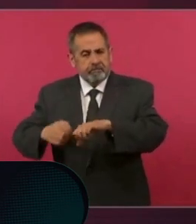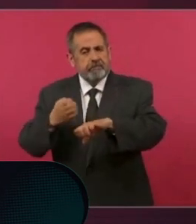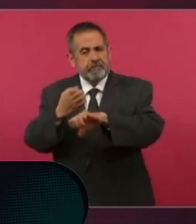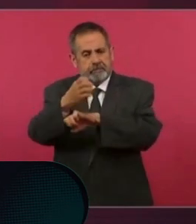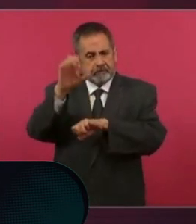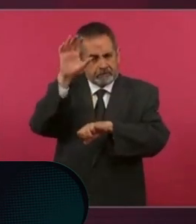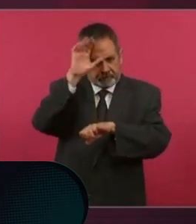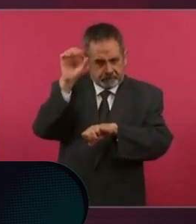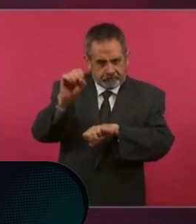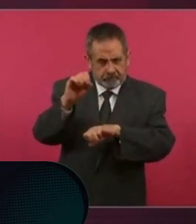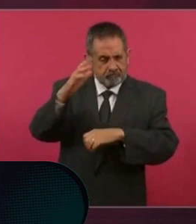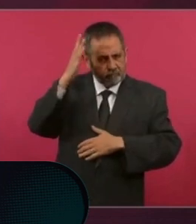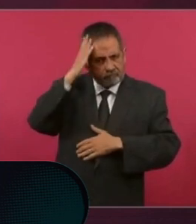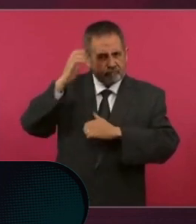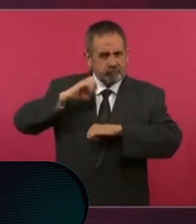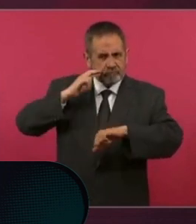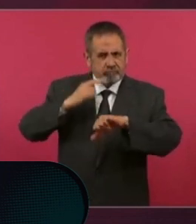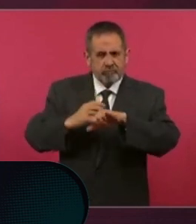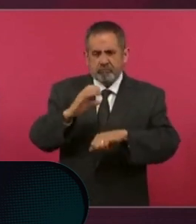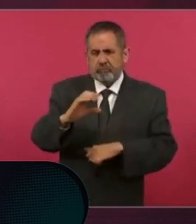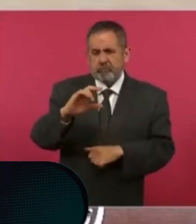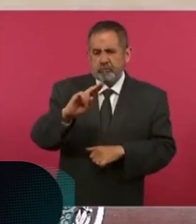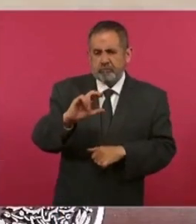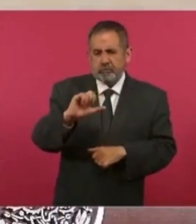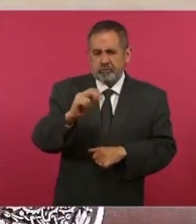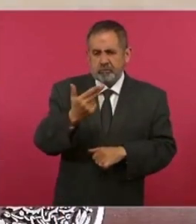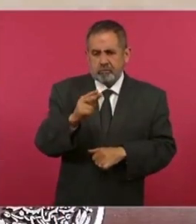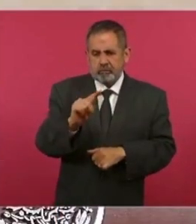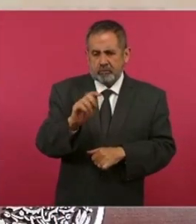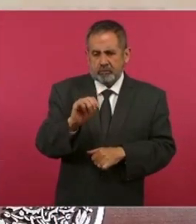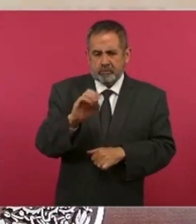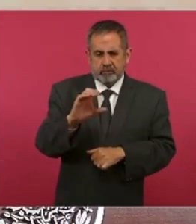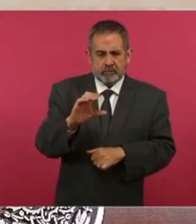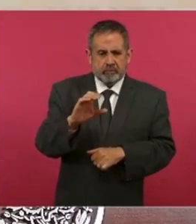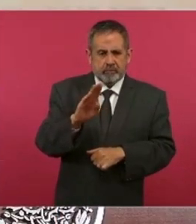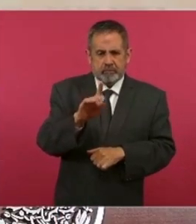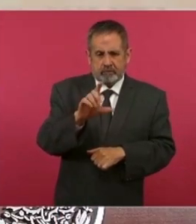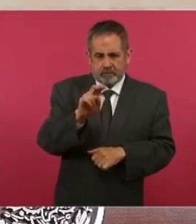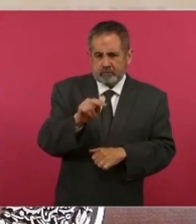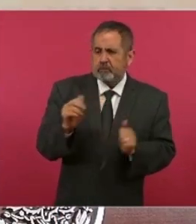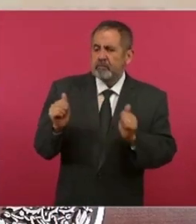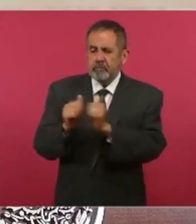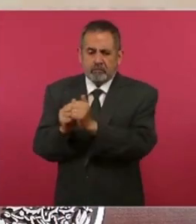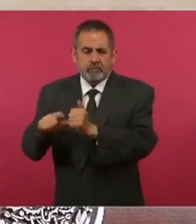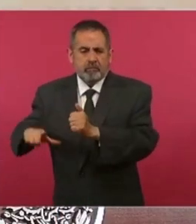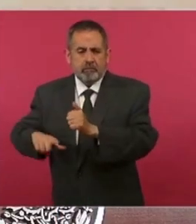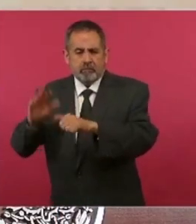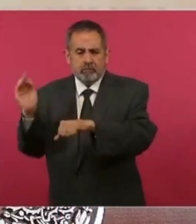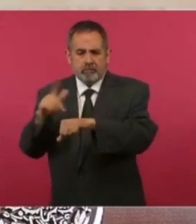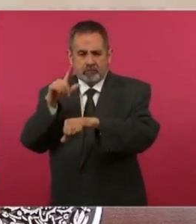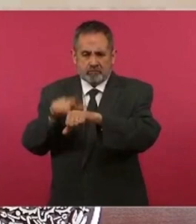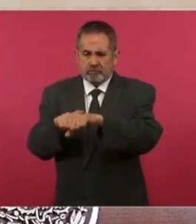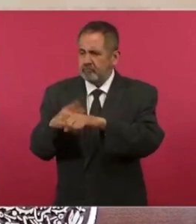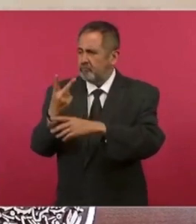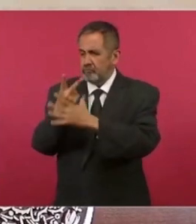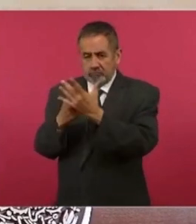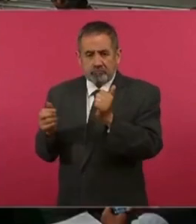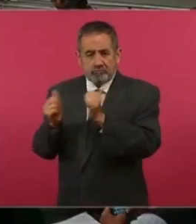que encabeza Cuauhtémoc Blanco y el gobierno federal. Estos resultados